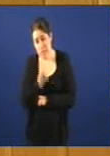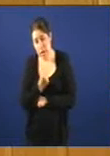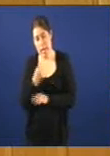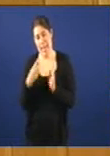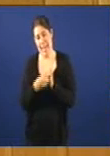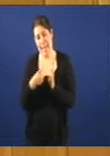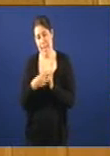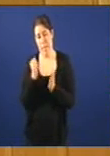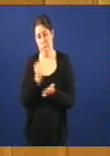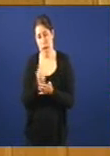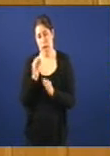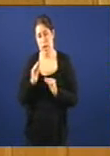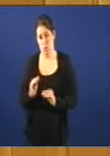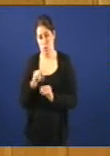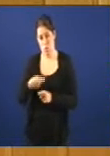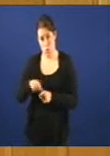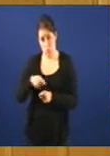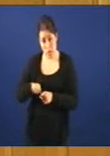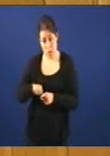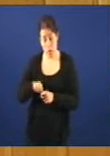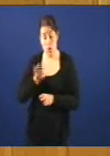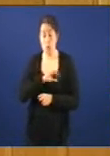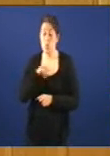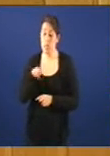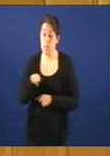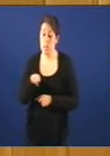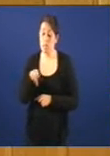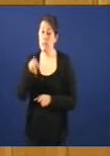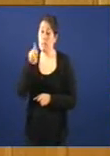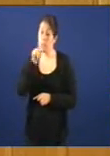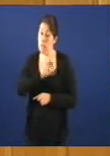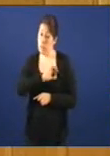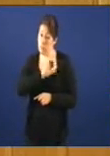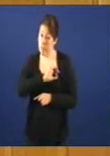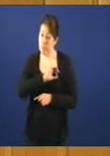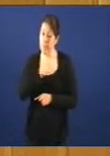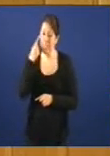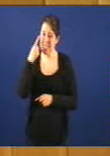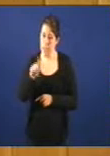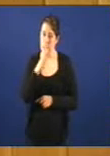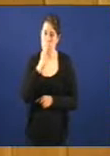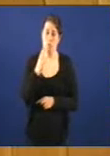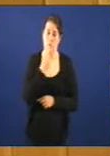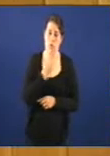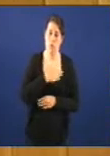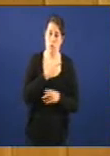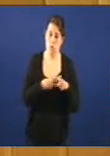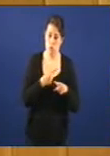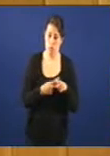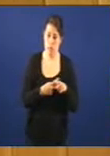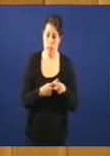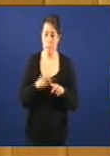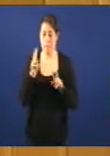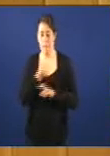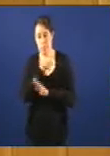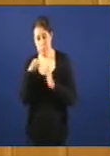da marca desta conserveira e vostedes señorías son conhecedores dese compromiso da xunta. No marco dunha acción